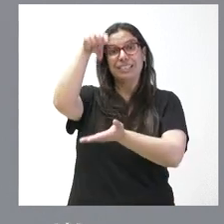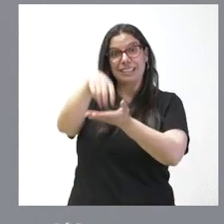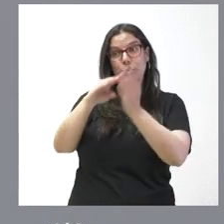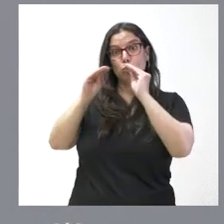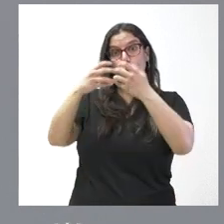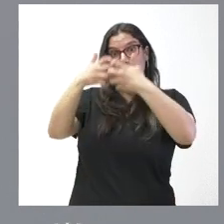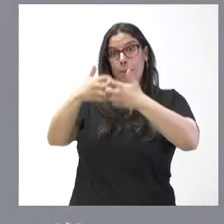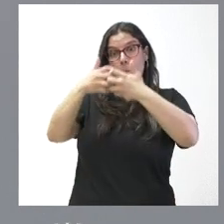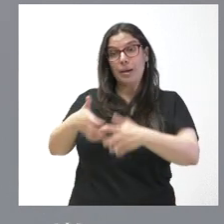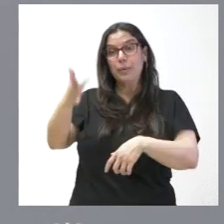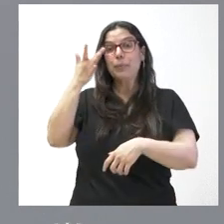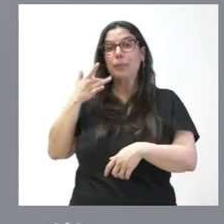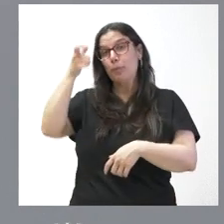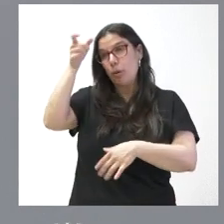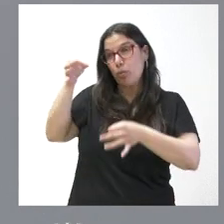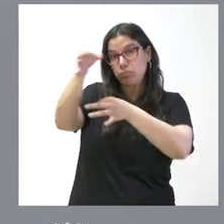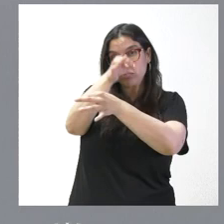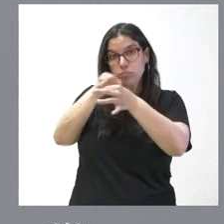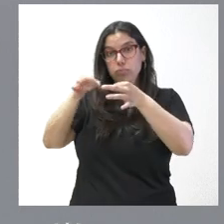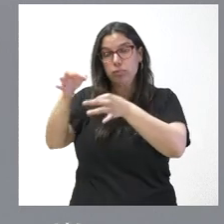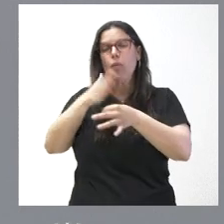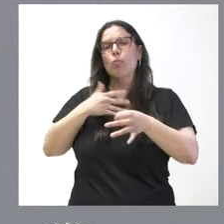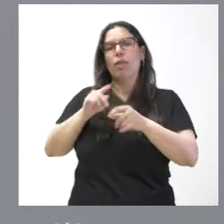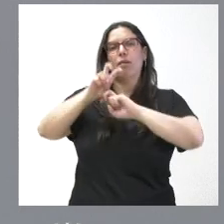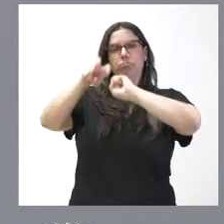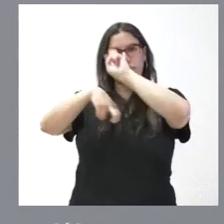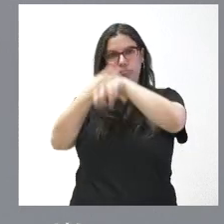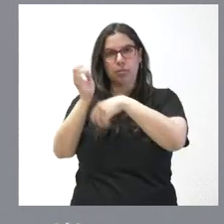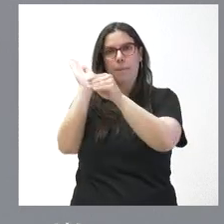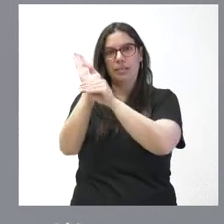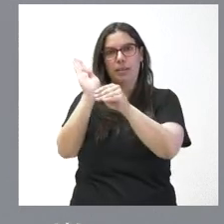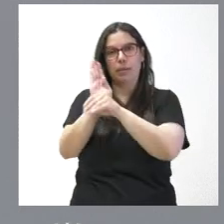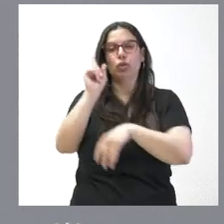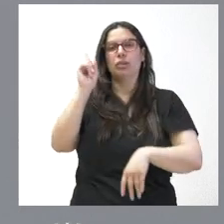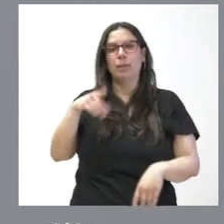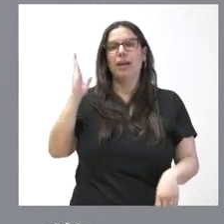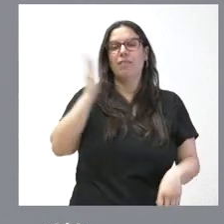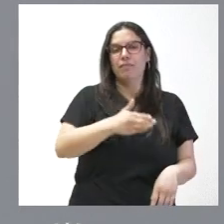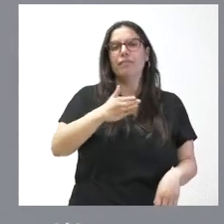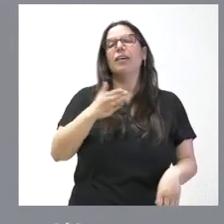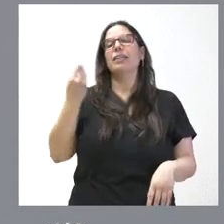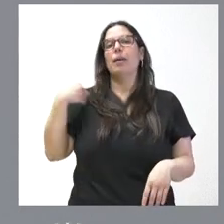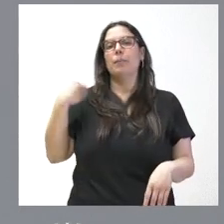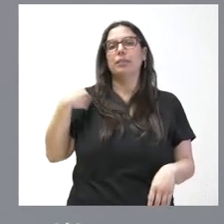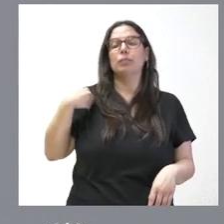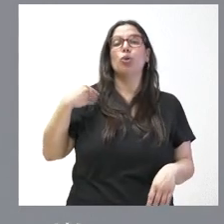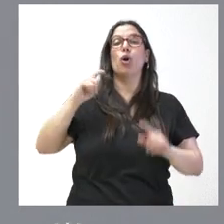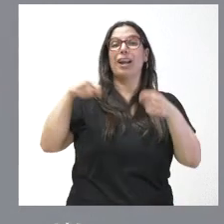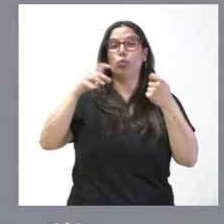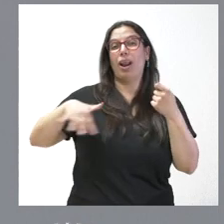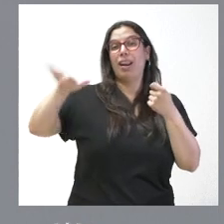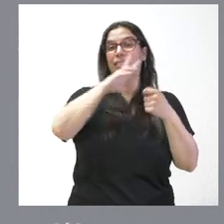depuradoras de los municipios de Cabrejas del Pinar y Muriel de la Fuente que también afectan al monumento natural de la Fuentona. Por tanto,